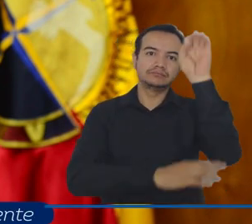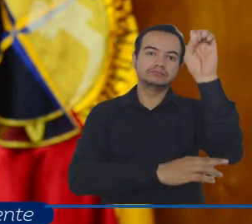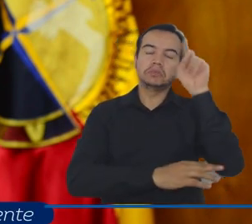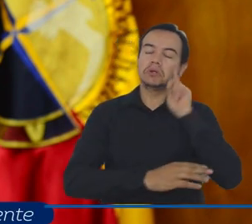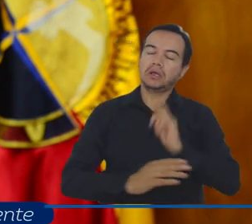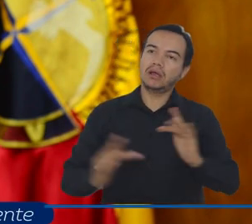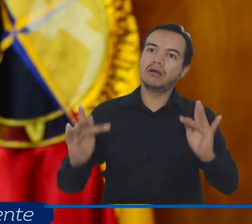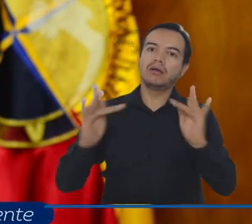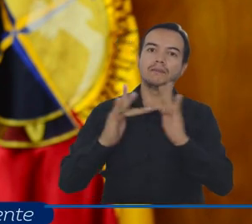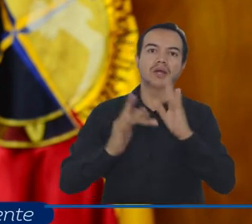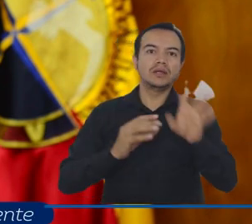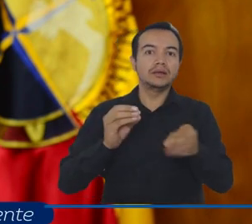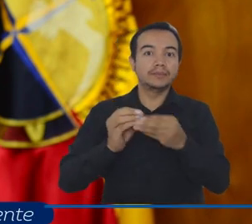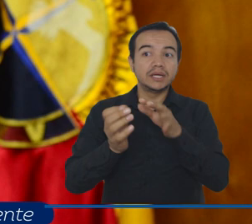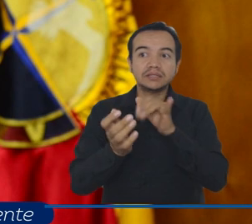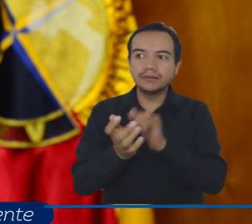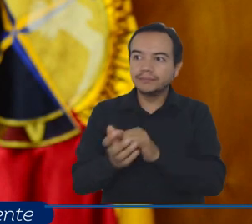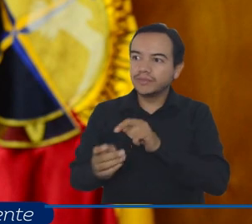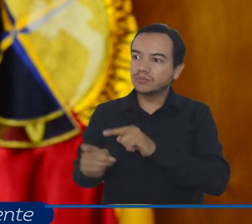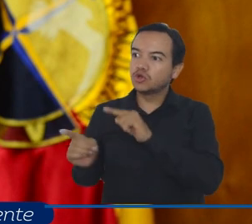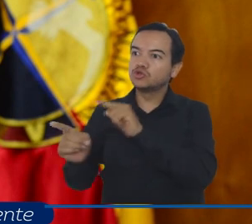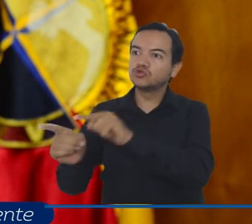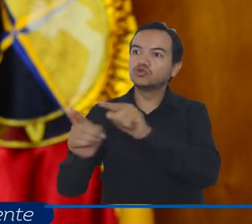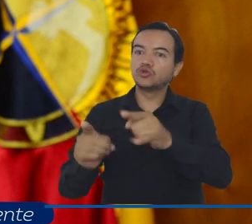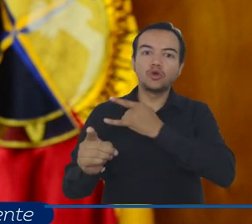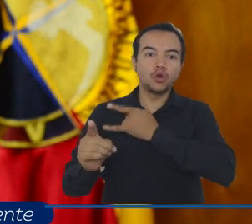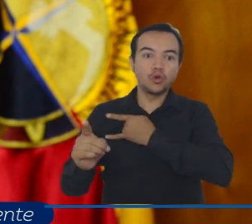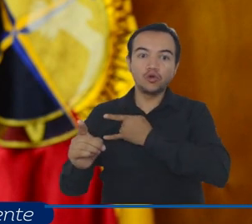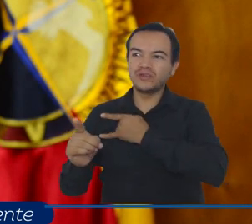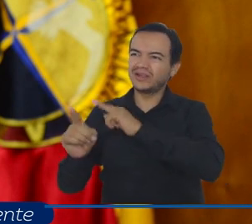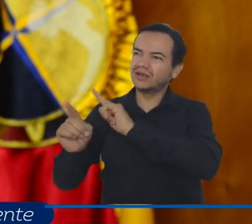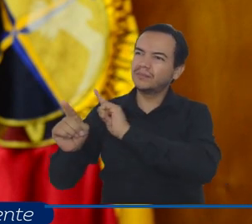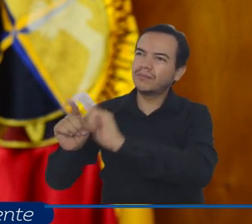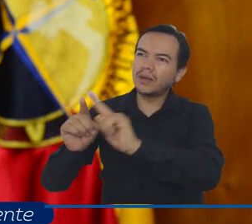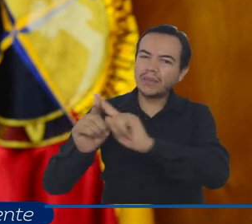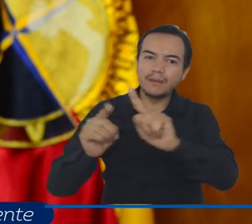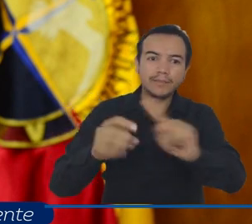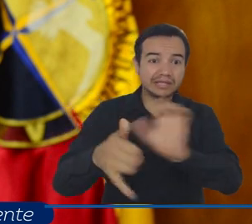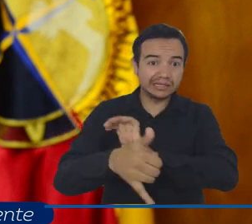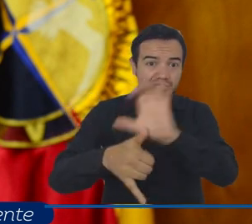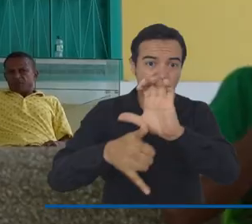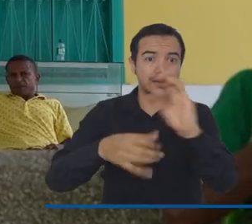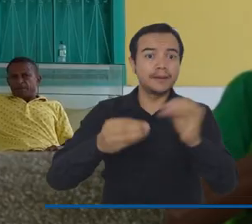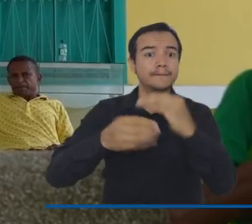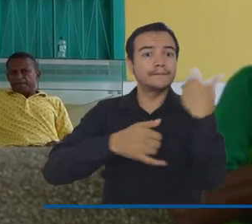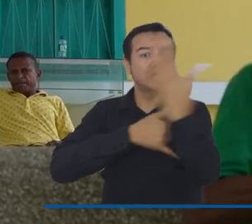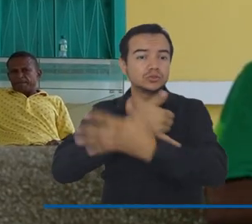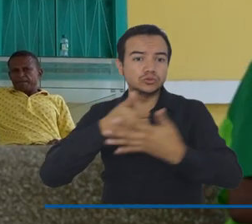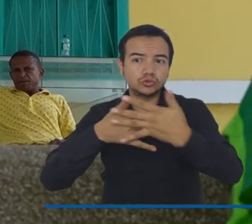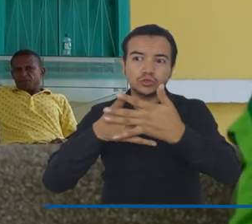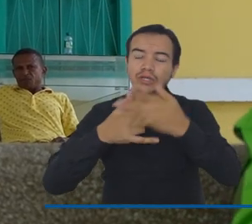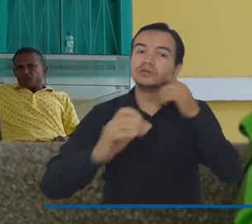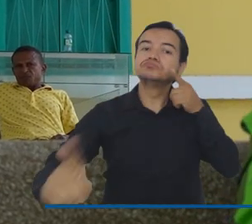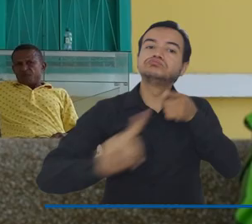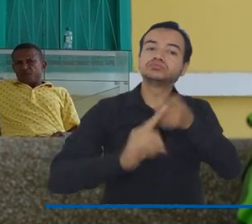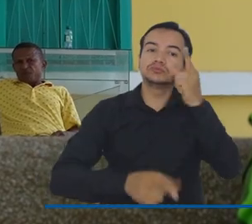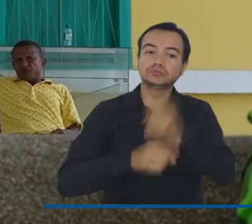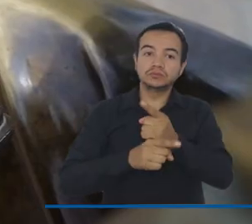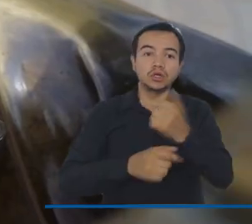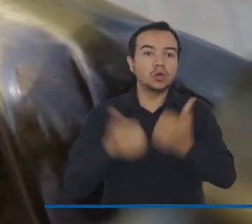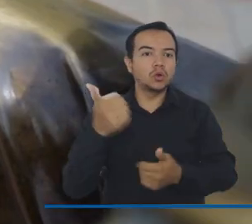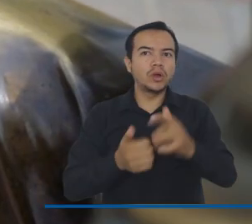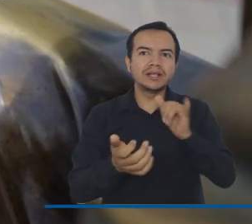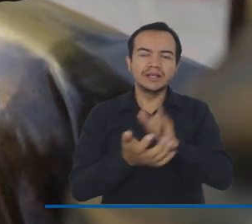misión de las instituciones de educación superior de la región y del país, que es preservar nuestro patrimonio, nuestros saberes